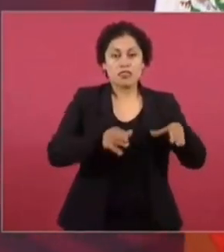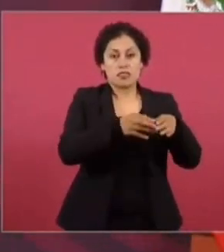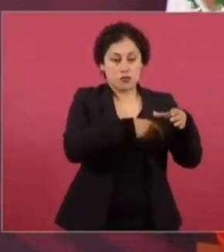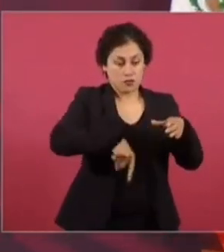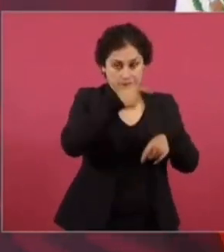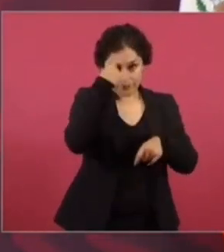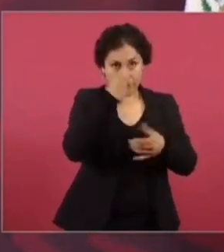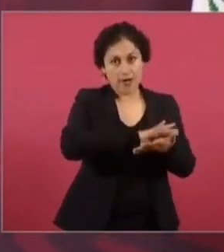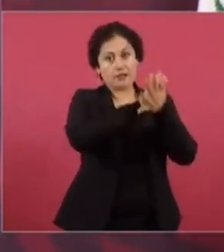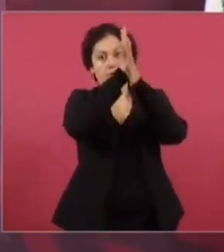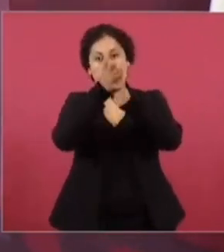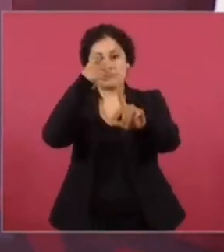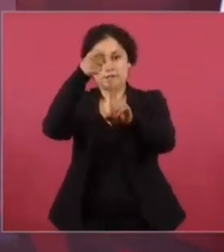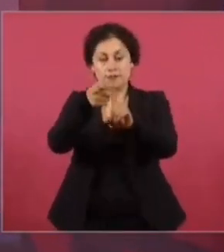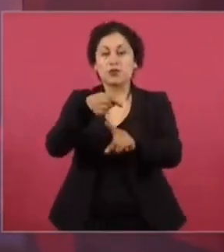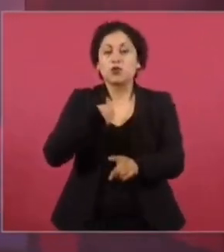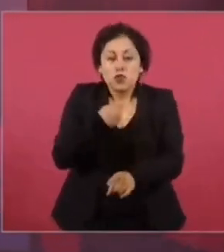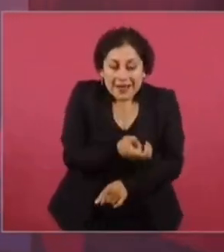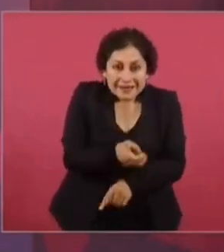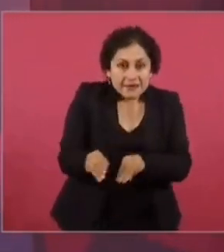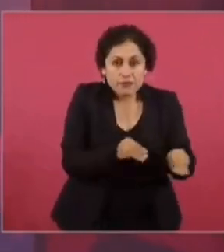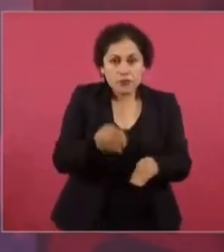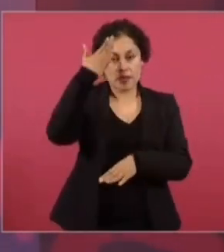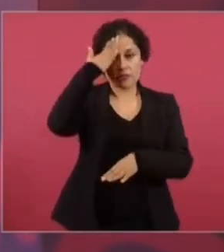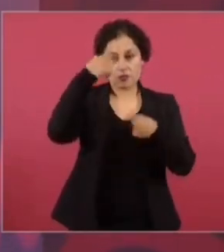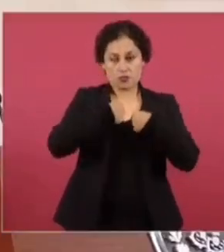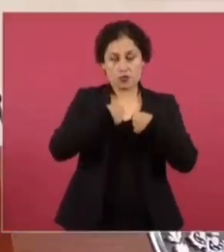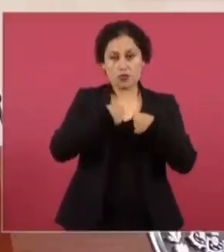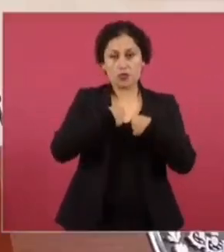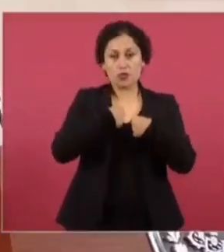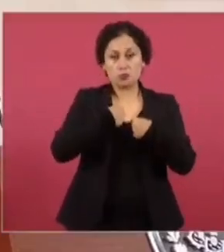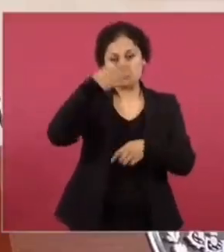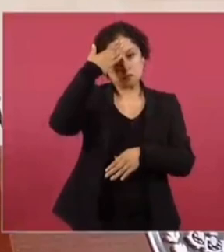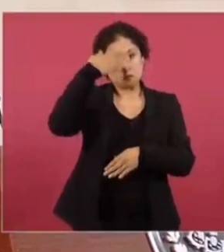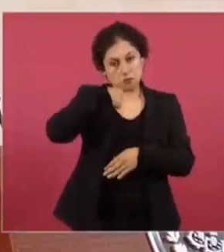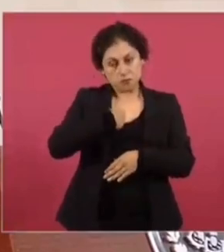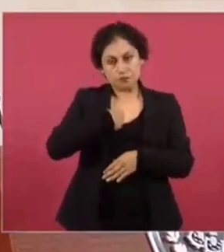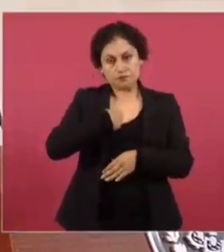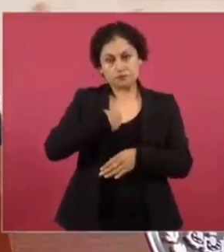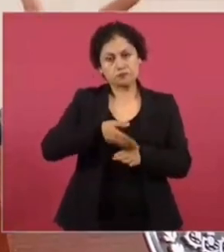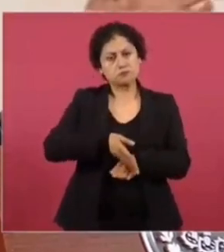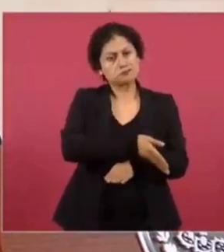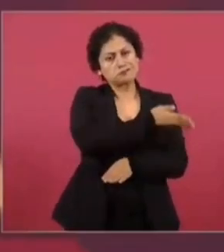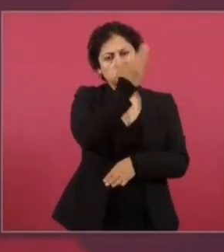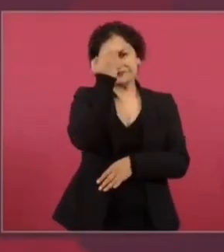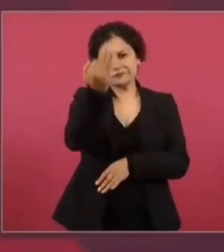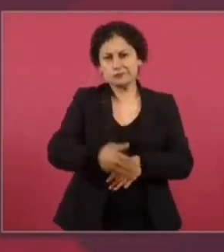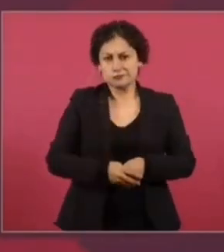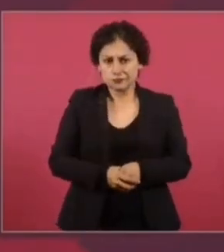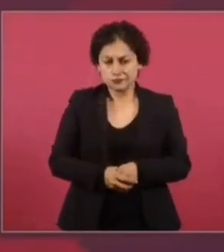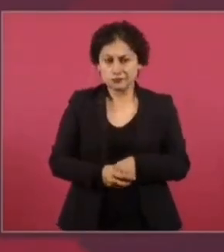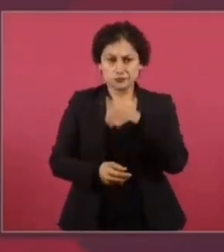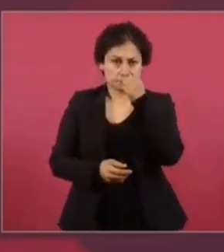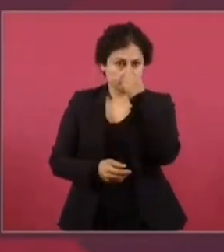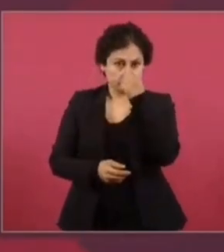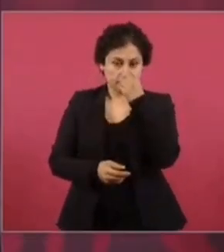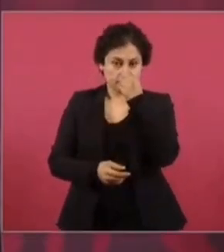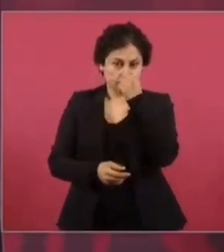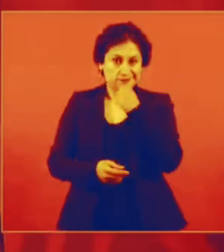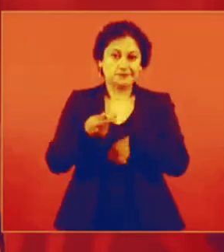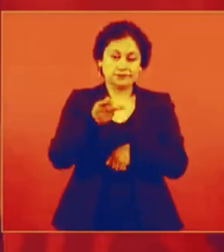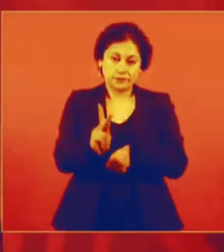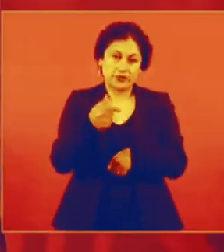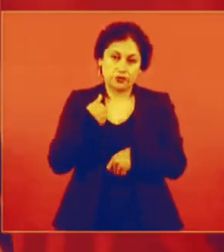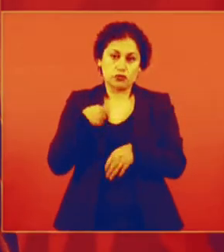yo lo he venido dirigiendo, encabezando, aunque no de manera